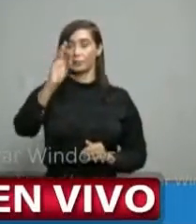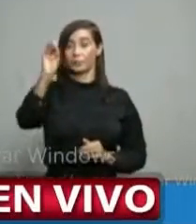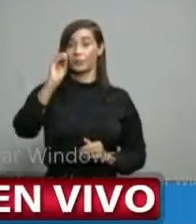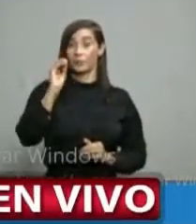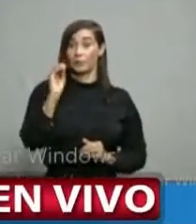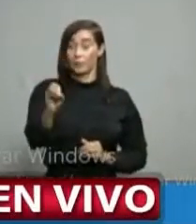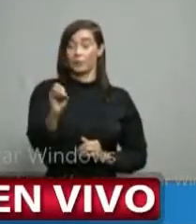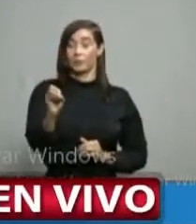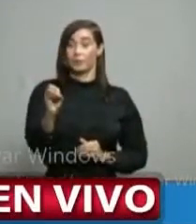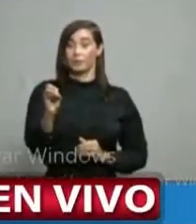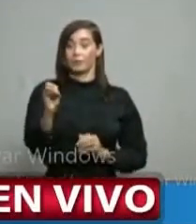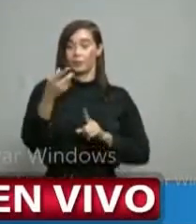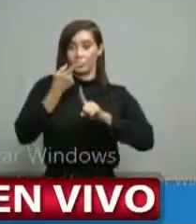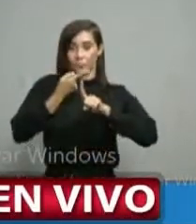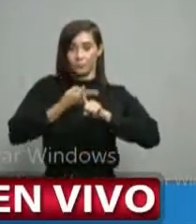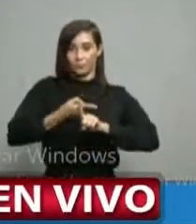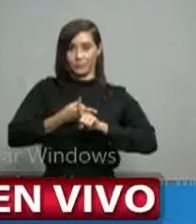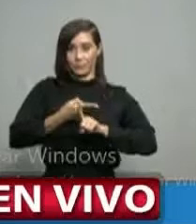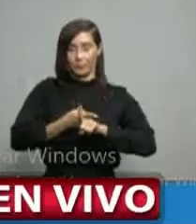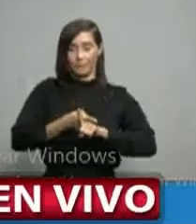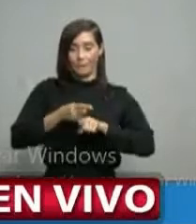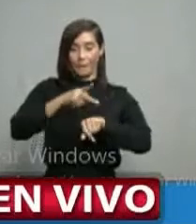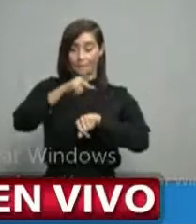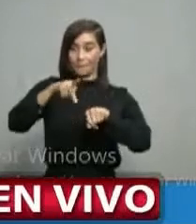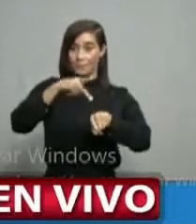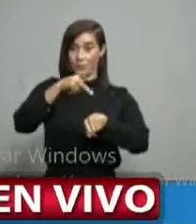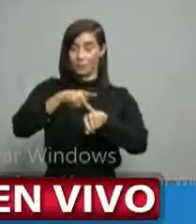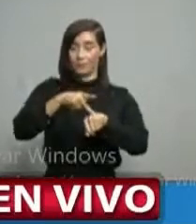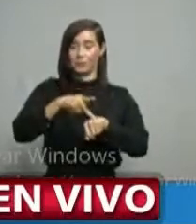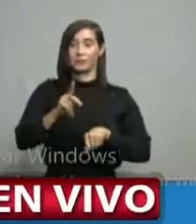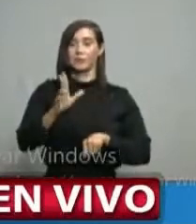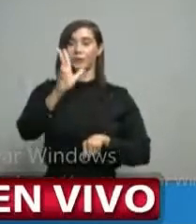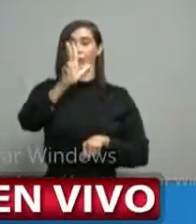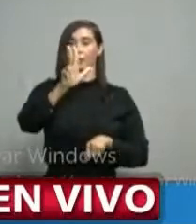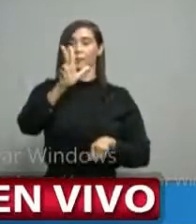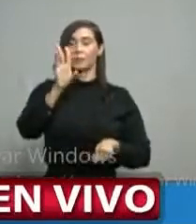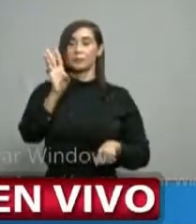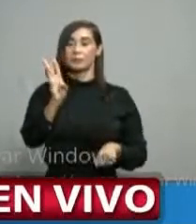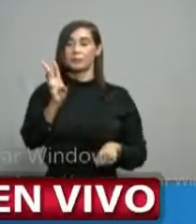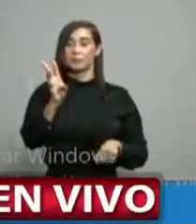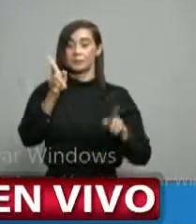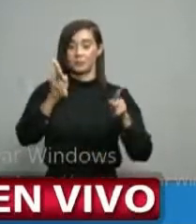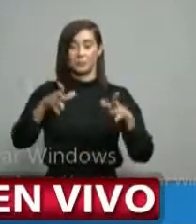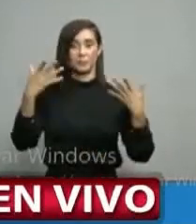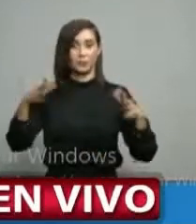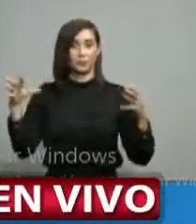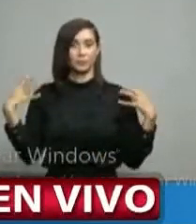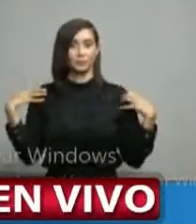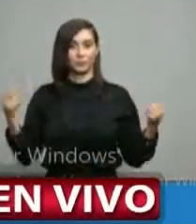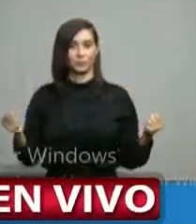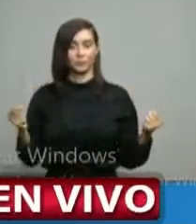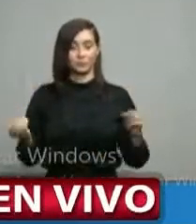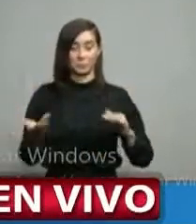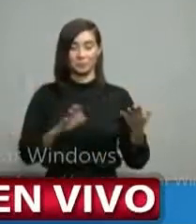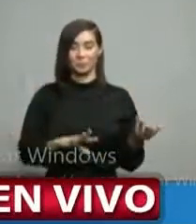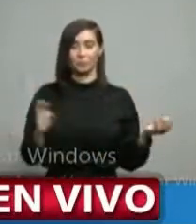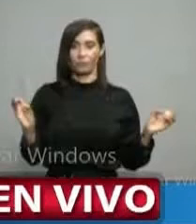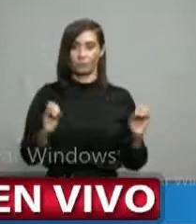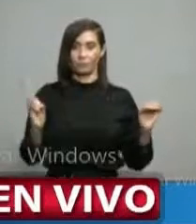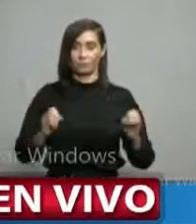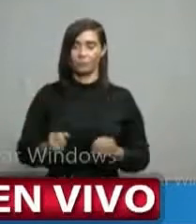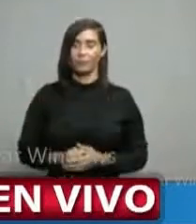% la positividad provincial, 36 de los 50 recuperados, 0